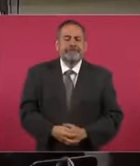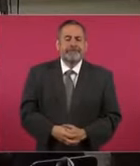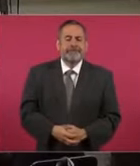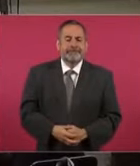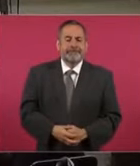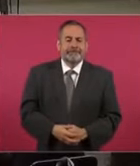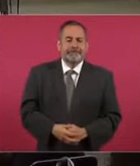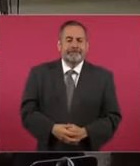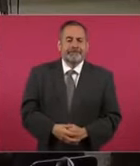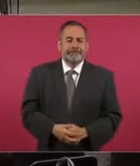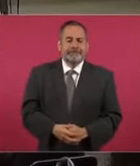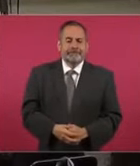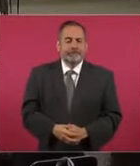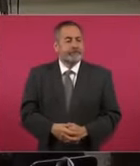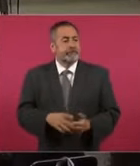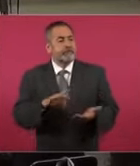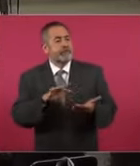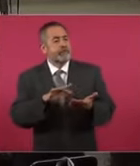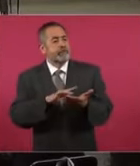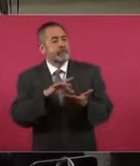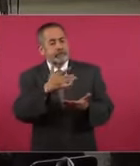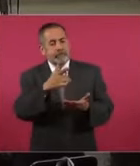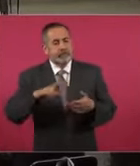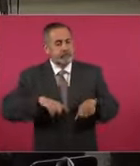Muchas gracias, gobernador Américo.